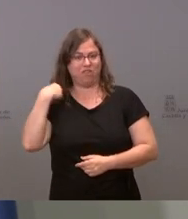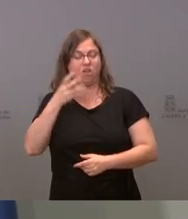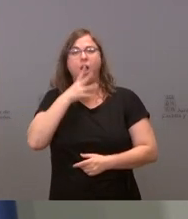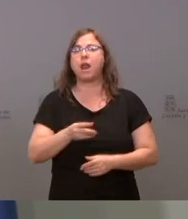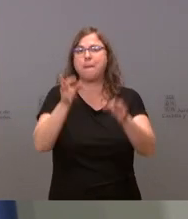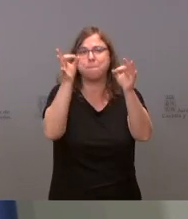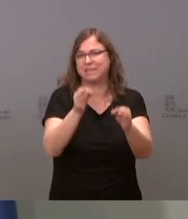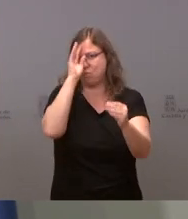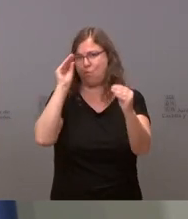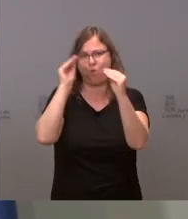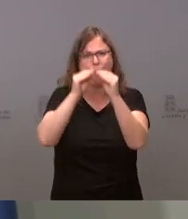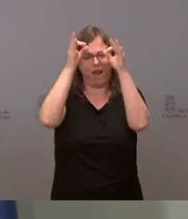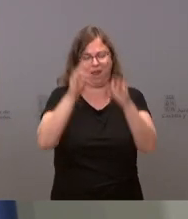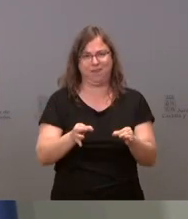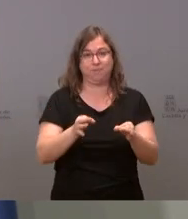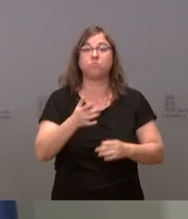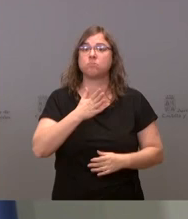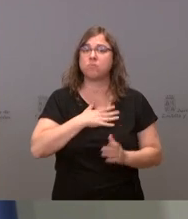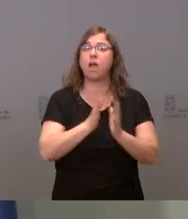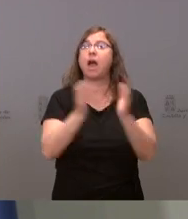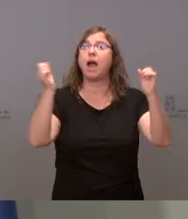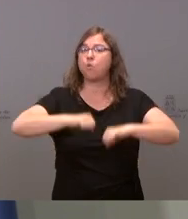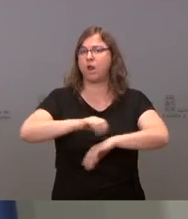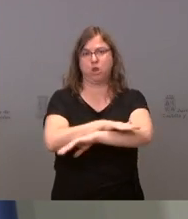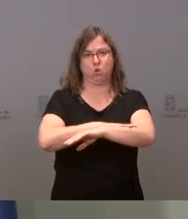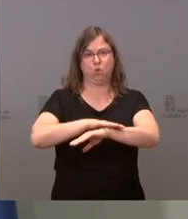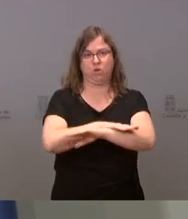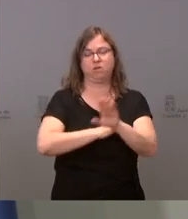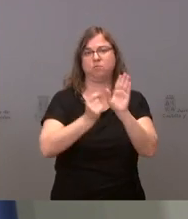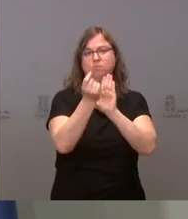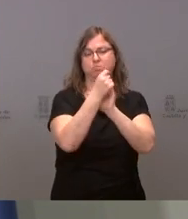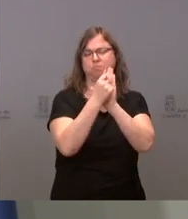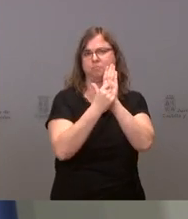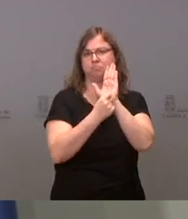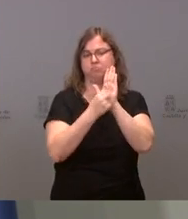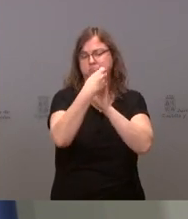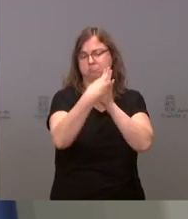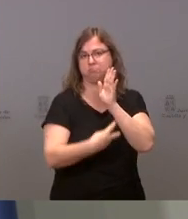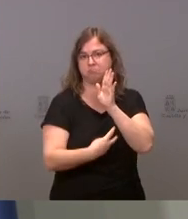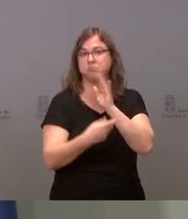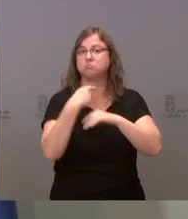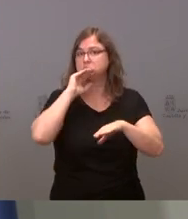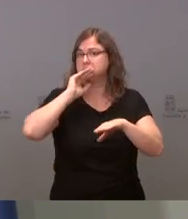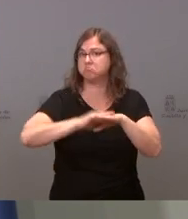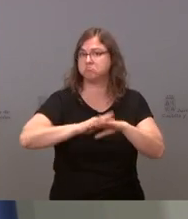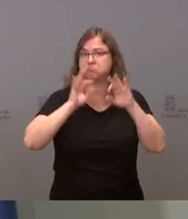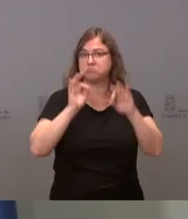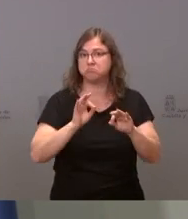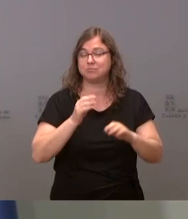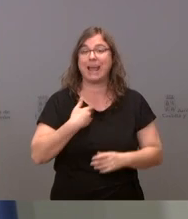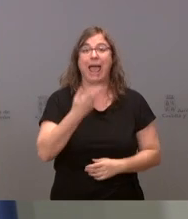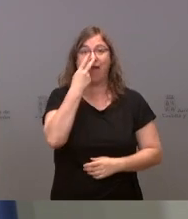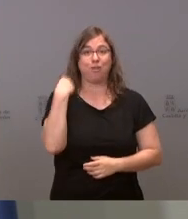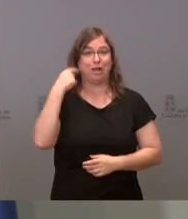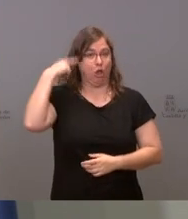Nosotros hemos llegado a un acuerdo de Gobierno que incluía una serie de medidas que hemos cumplido. Ese es el IGEA de hace dos